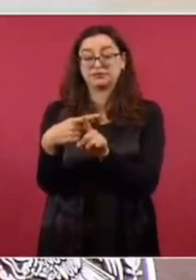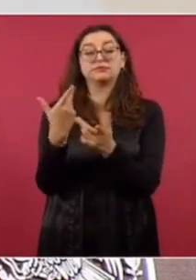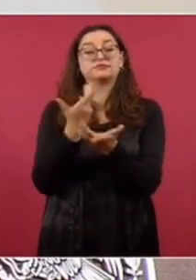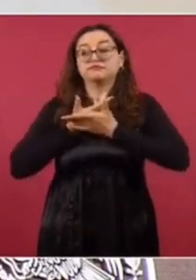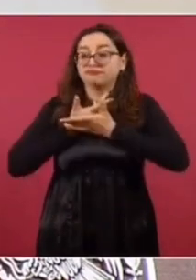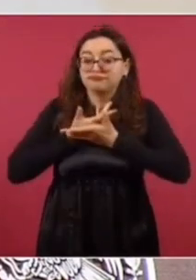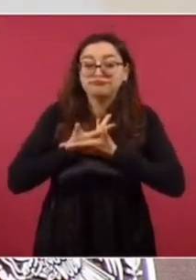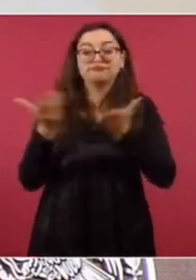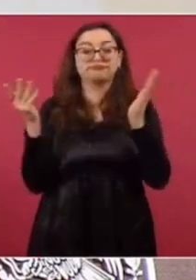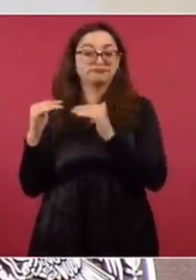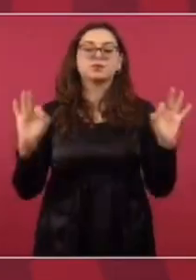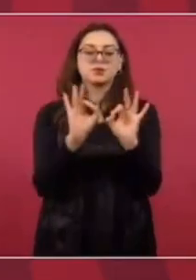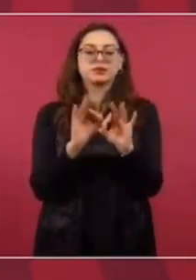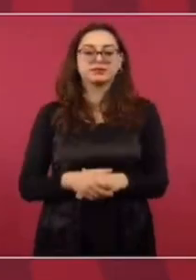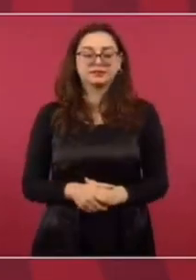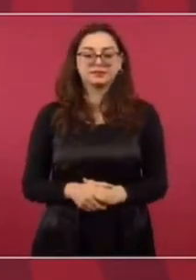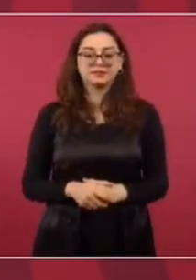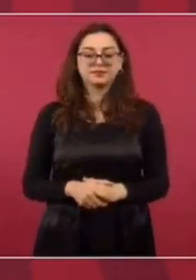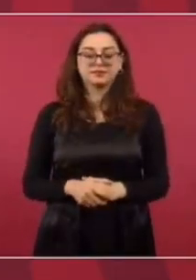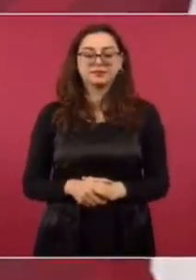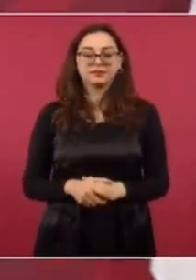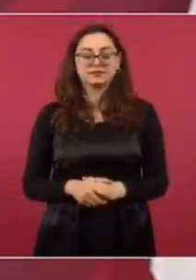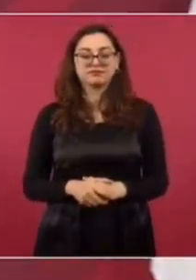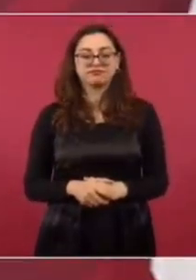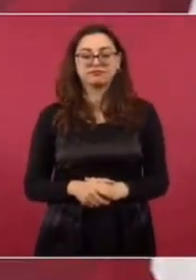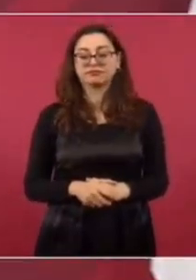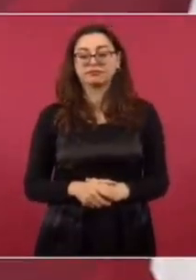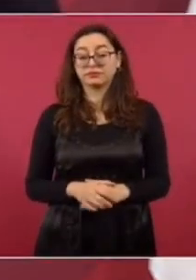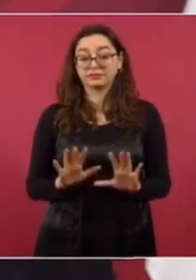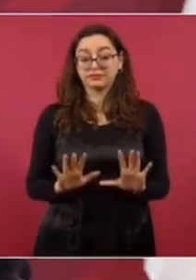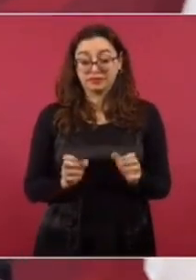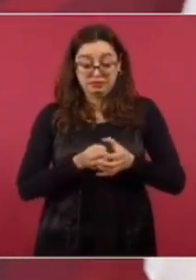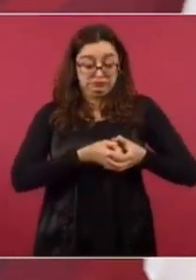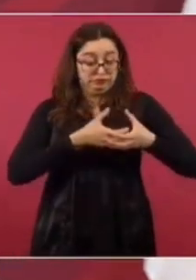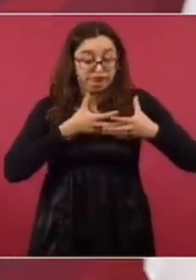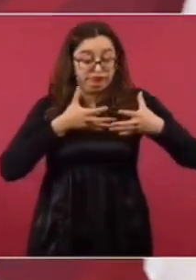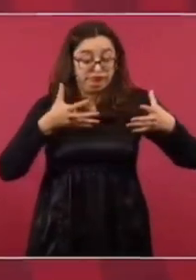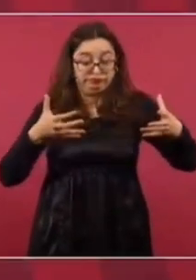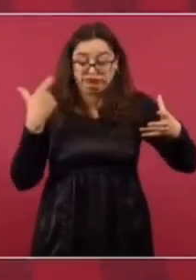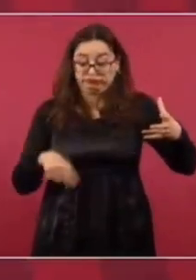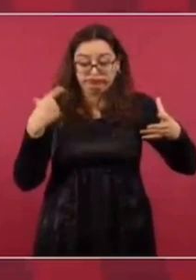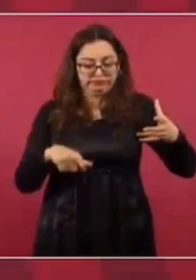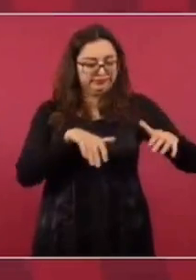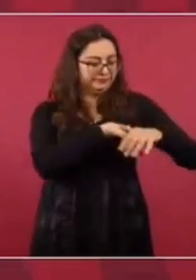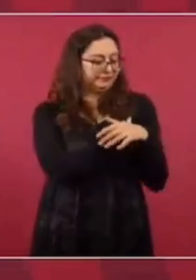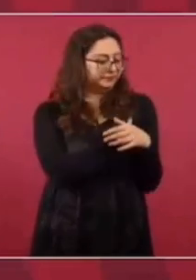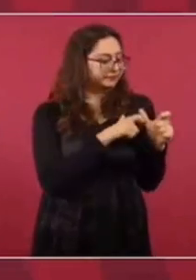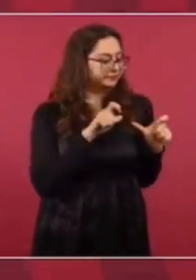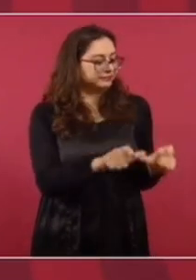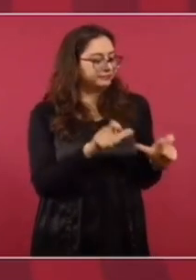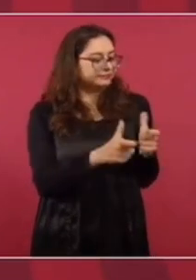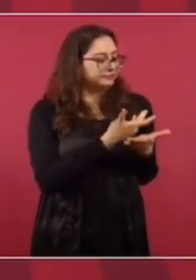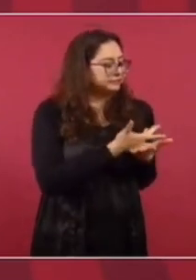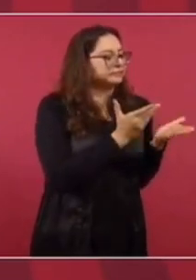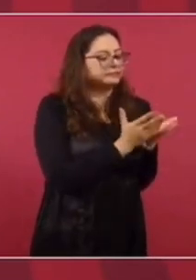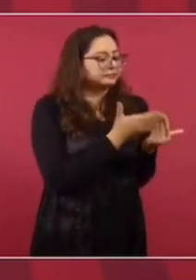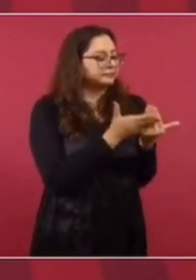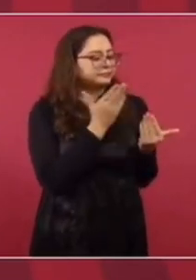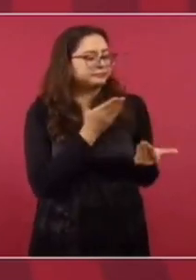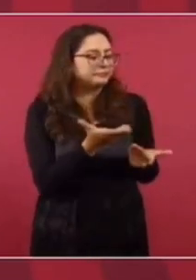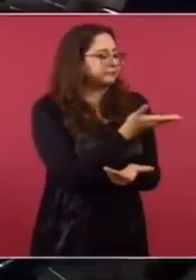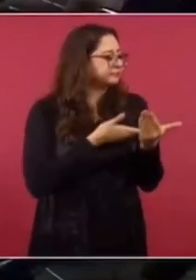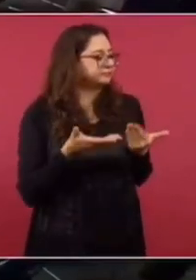mejor distribución de la riqueza. Es nada más que se crece y se acumula el dinero en unas cuantas manos, en minorías.